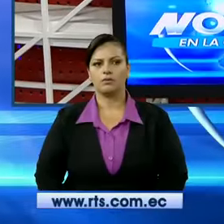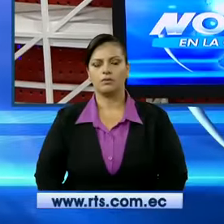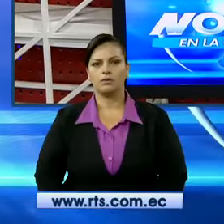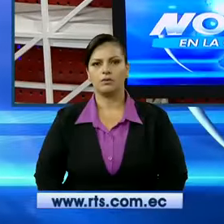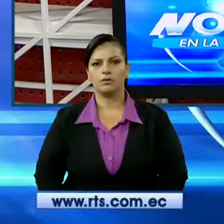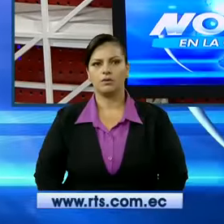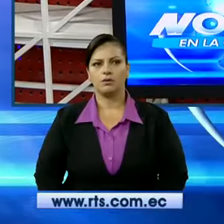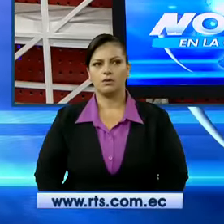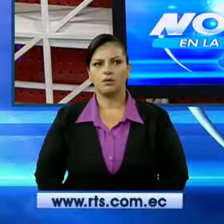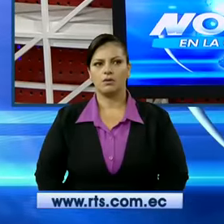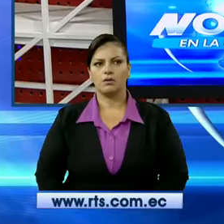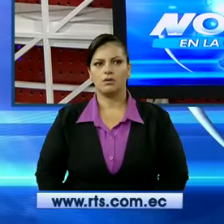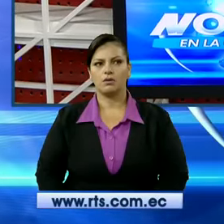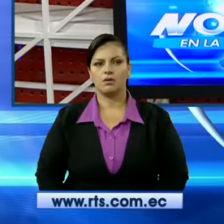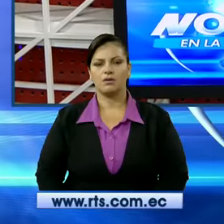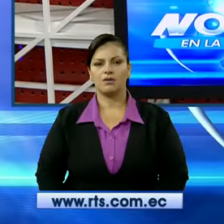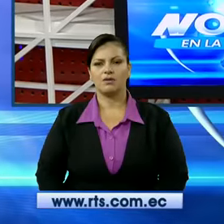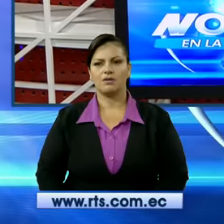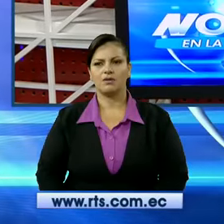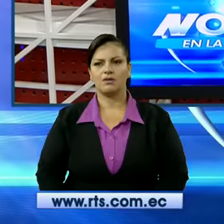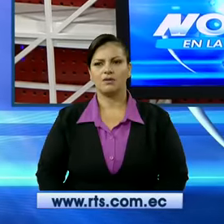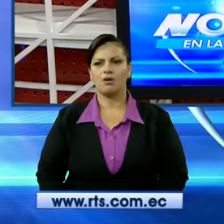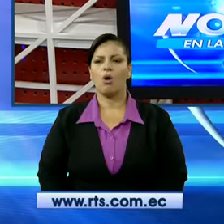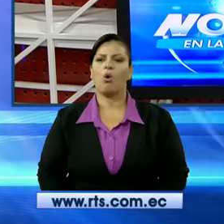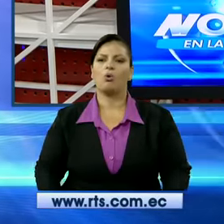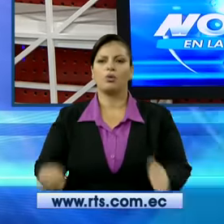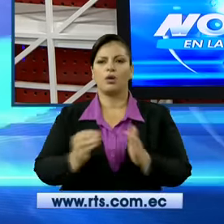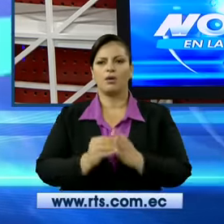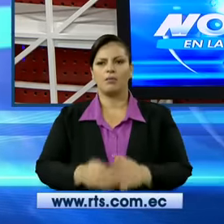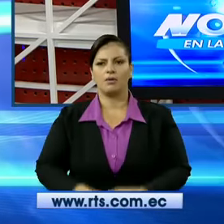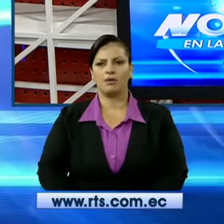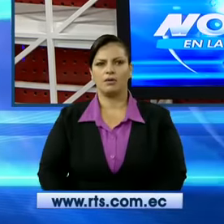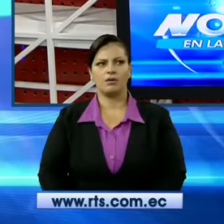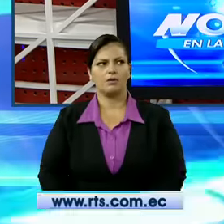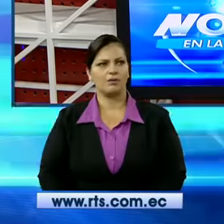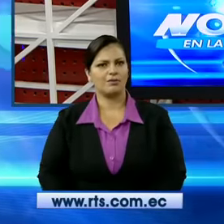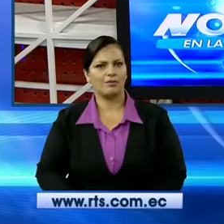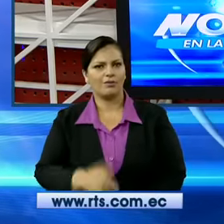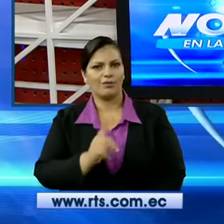Ah, no, este es el primero. Otra vez que no, que no, todos los días no sale. ¿Ah?